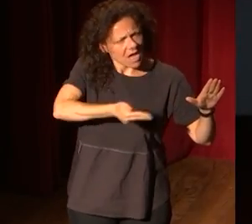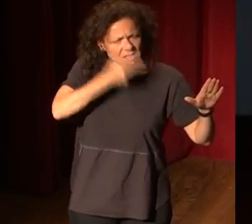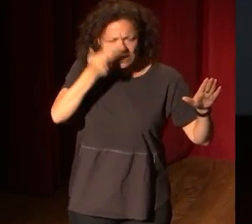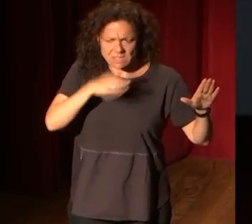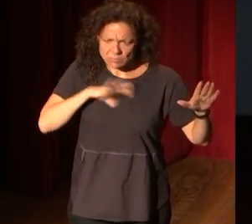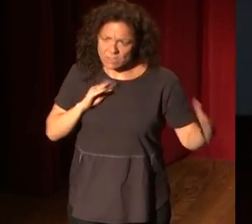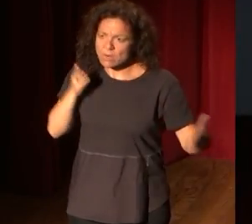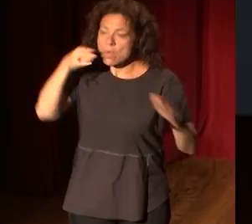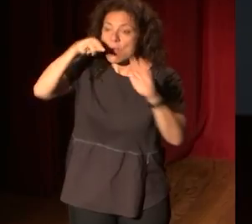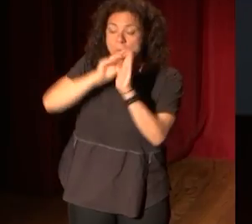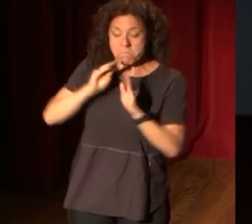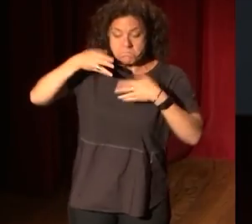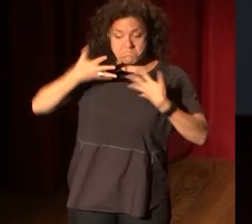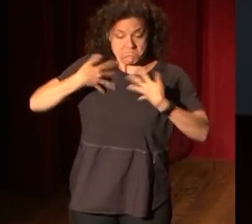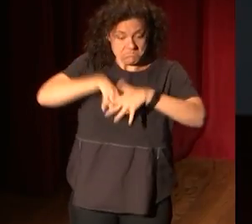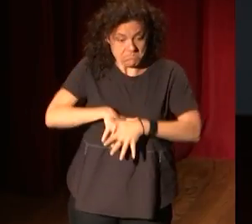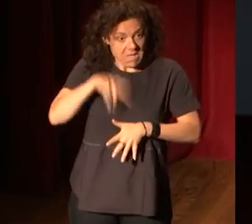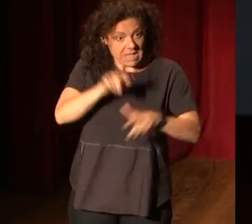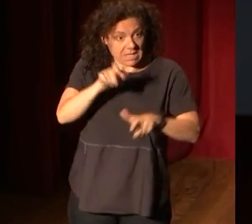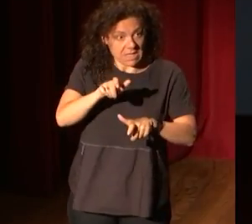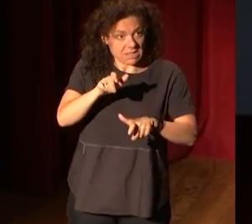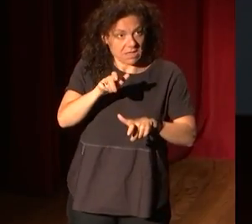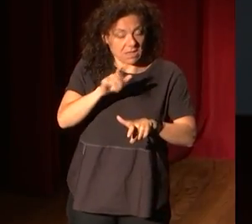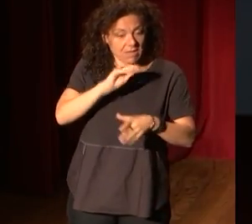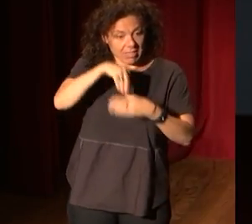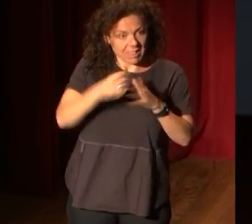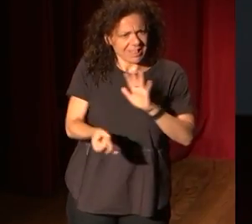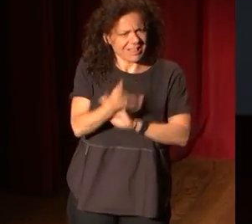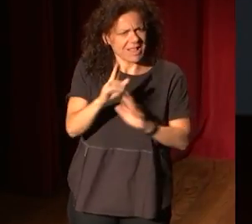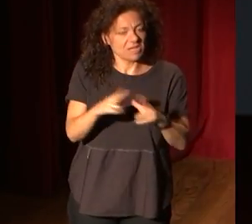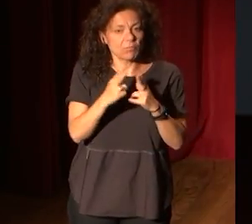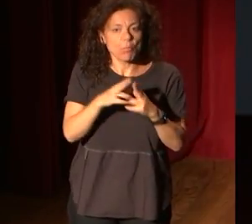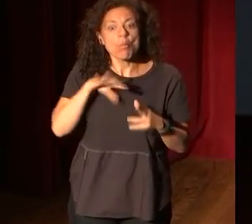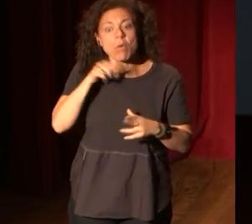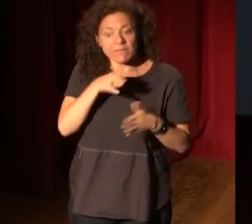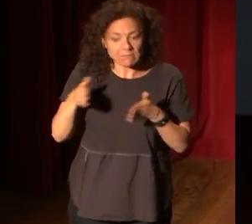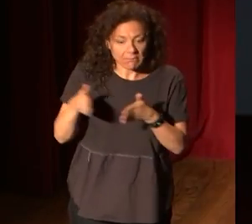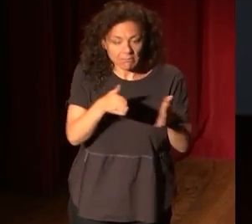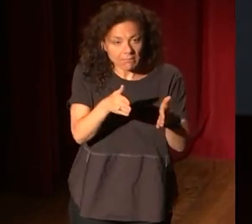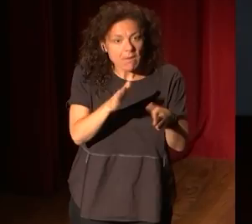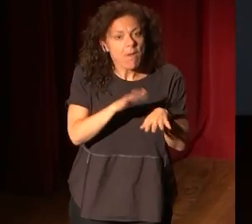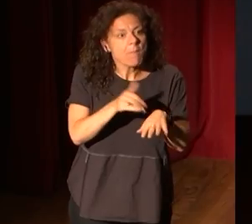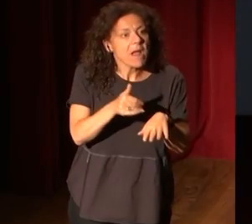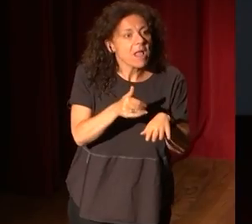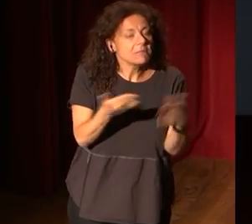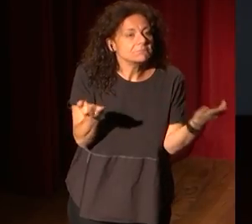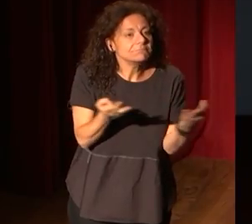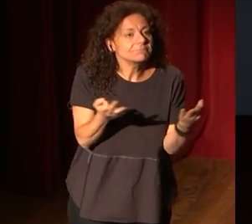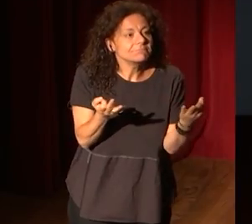realidades actuales que nos están pasando en la sociedad. A lo mejor ese es el camino para hacer llegar